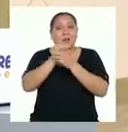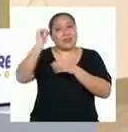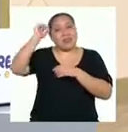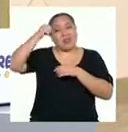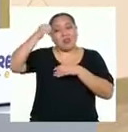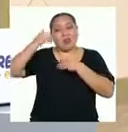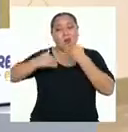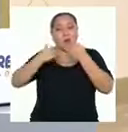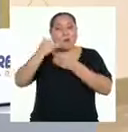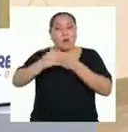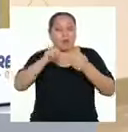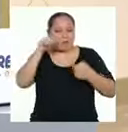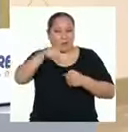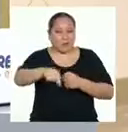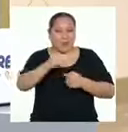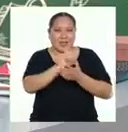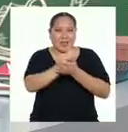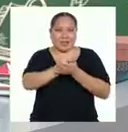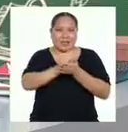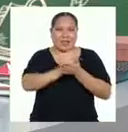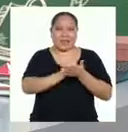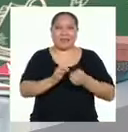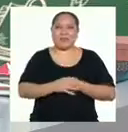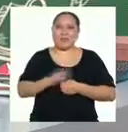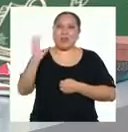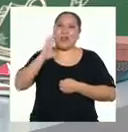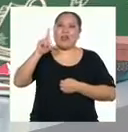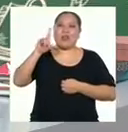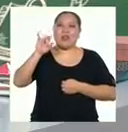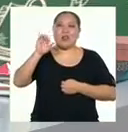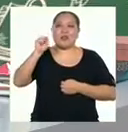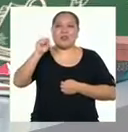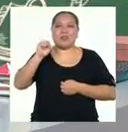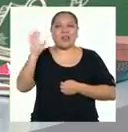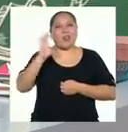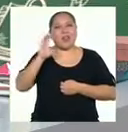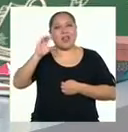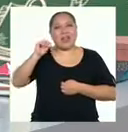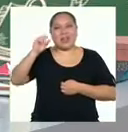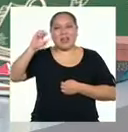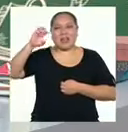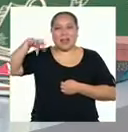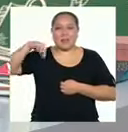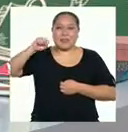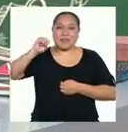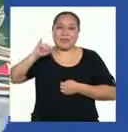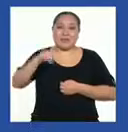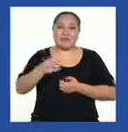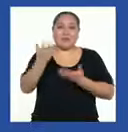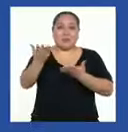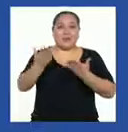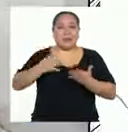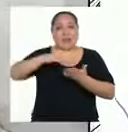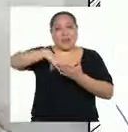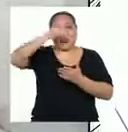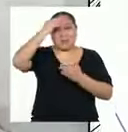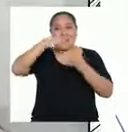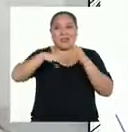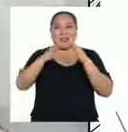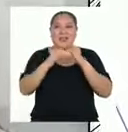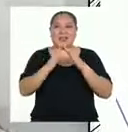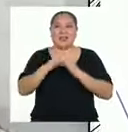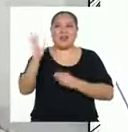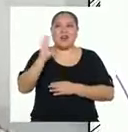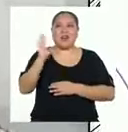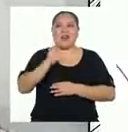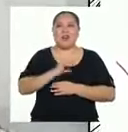pasos que hicimos para llegar aquí. ¡Hola, Luis! ¡Hola, Katzi! ¡Bienvenidos a Aprendo en Casa! ¡Hola,